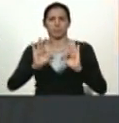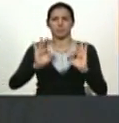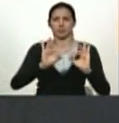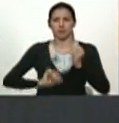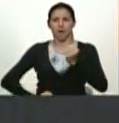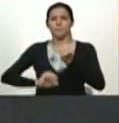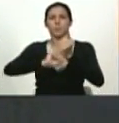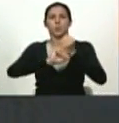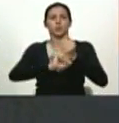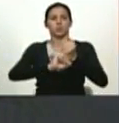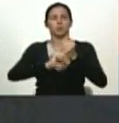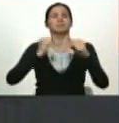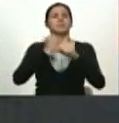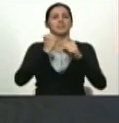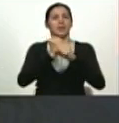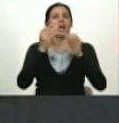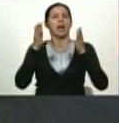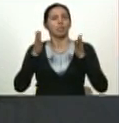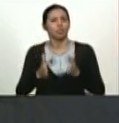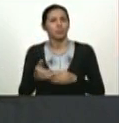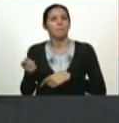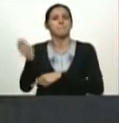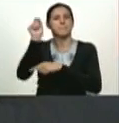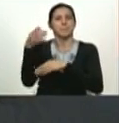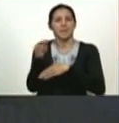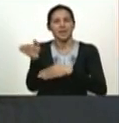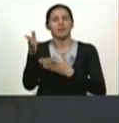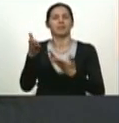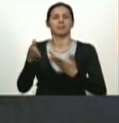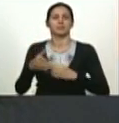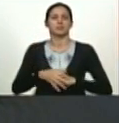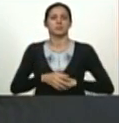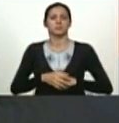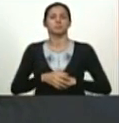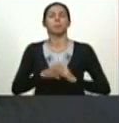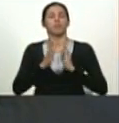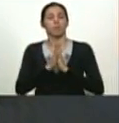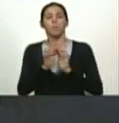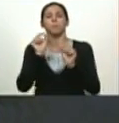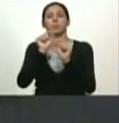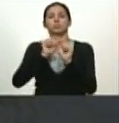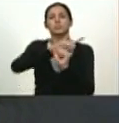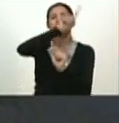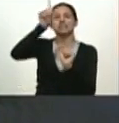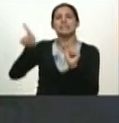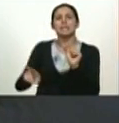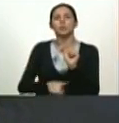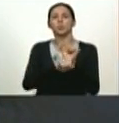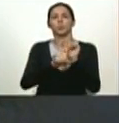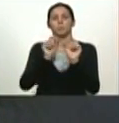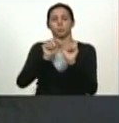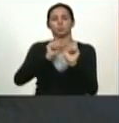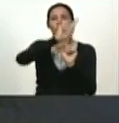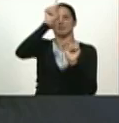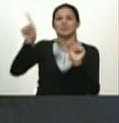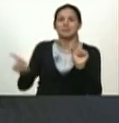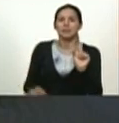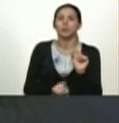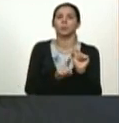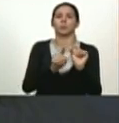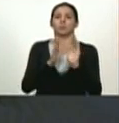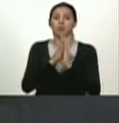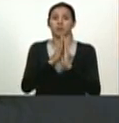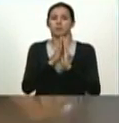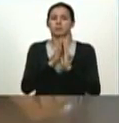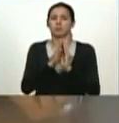apoyo que necesitan los pescadores le he dicho que hagan el punto y círculo hagan el punto y círculo allí zona